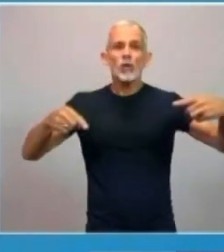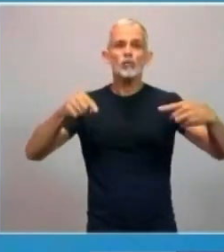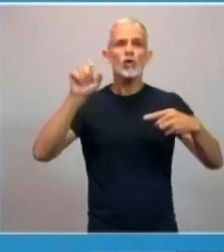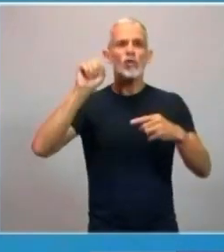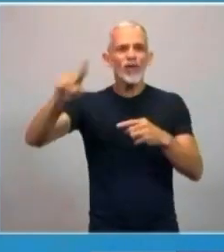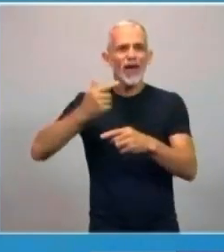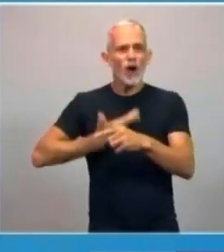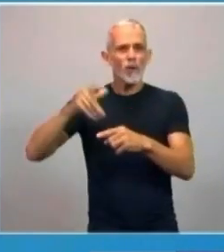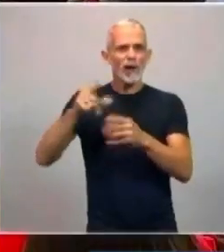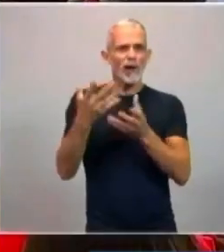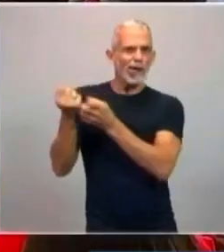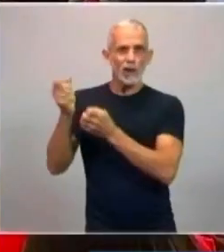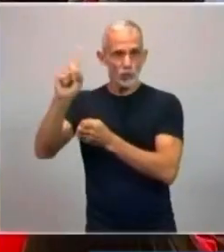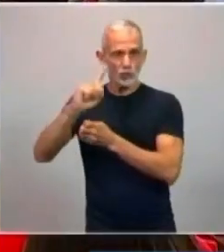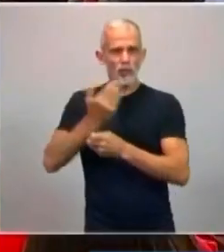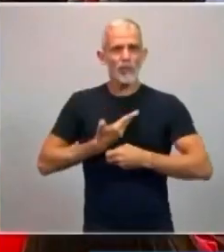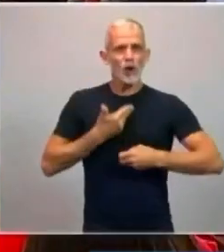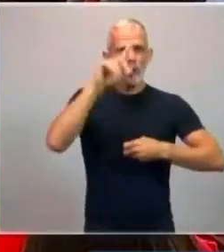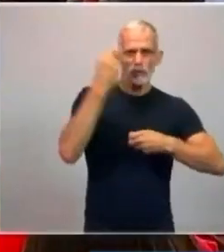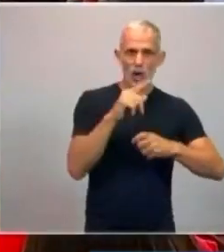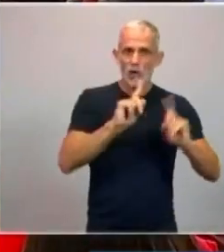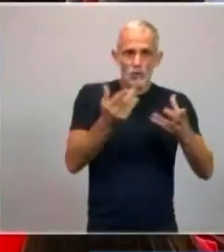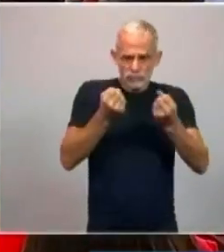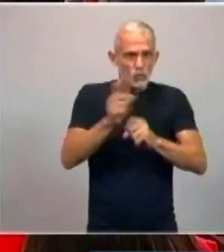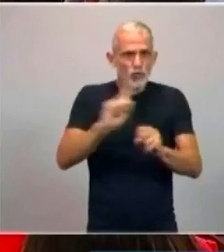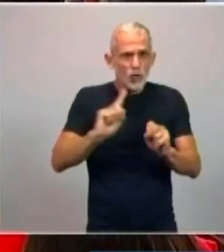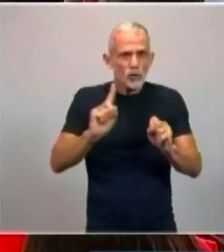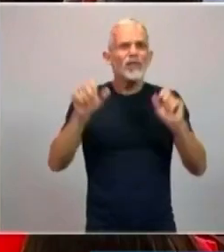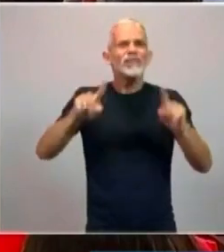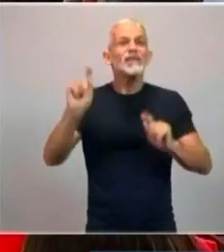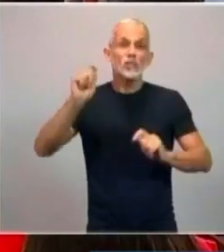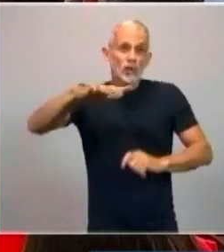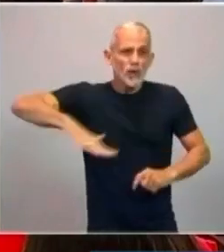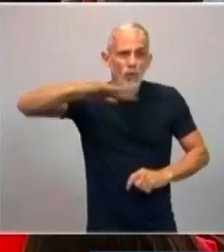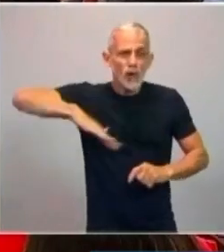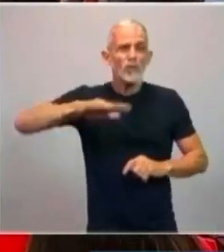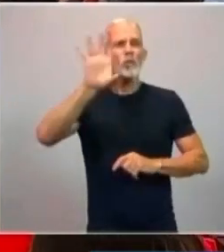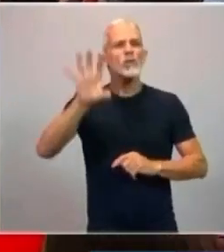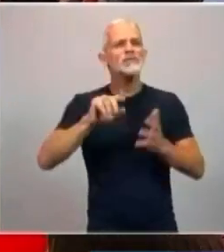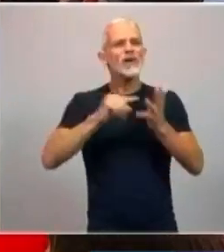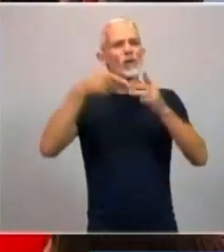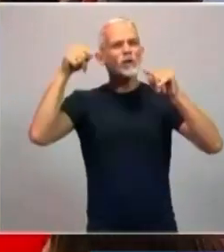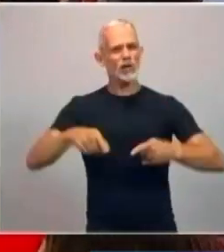gobernador ni de un gobierno, son recursos del pueblo de la provincia de Buenos Aires.